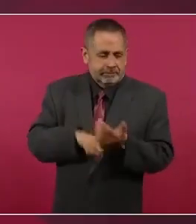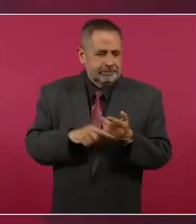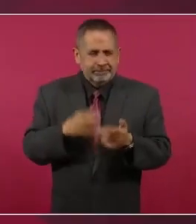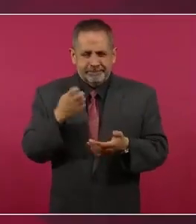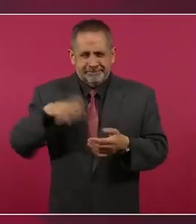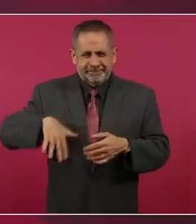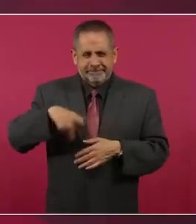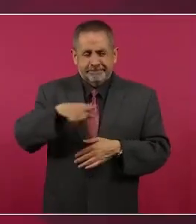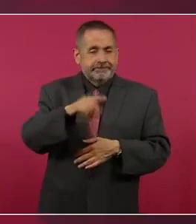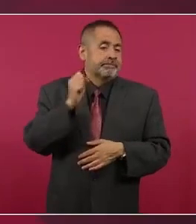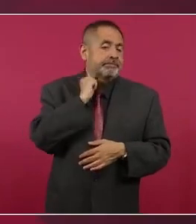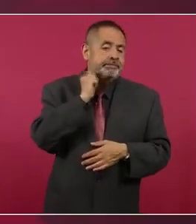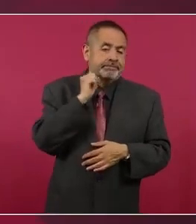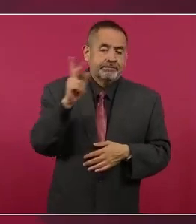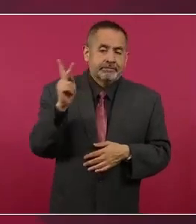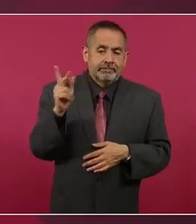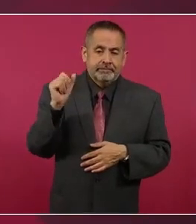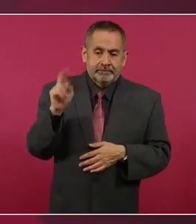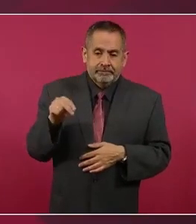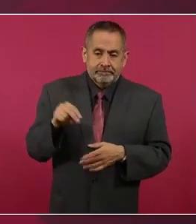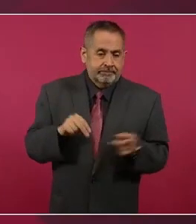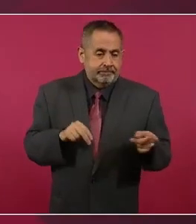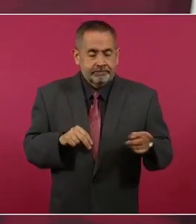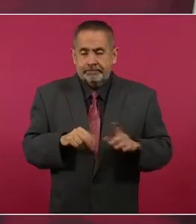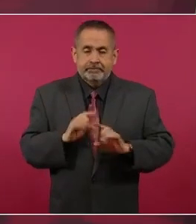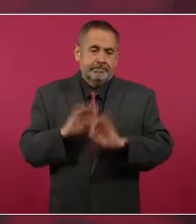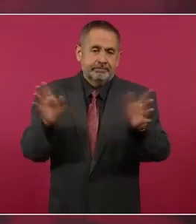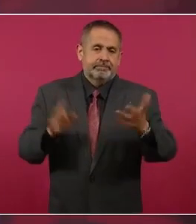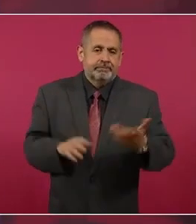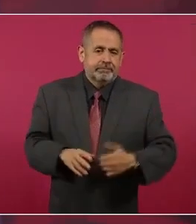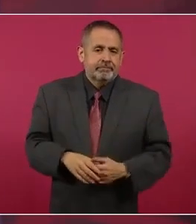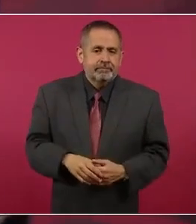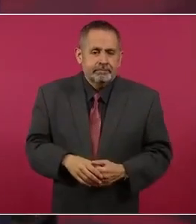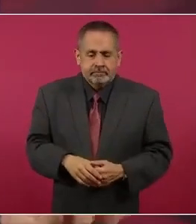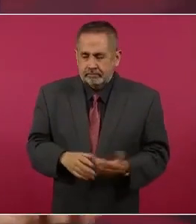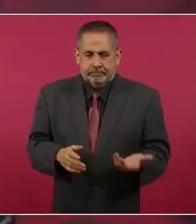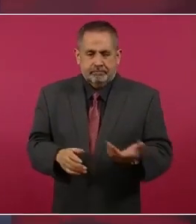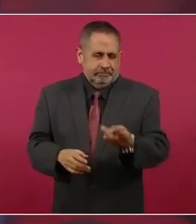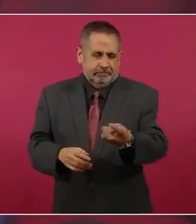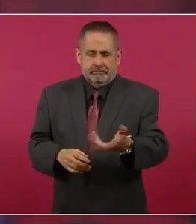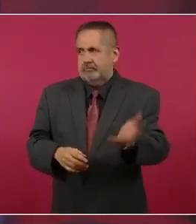que habló del pan? ¿Yo le digo? Sí.